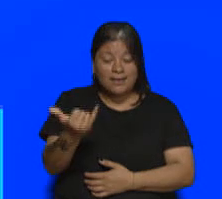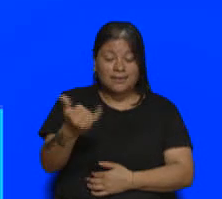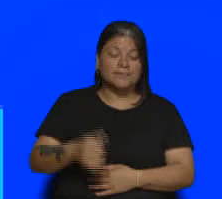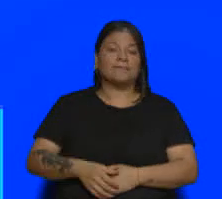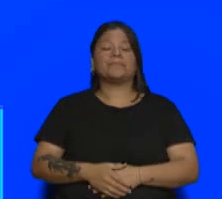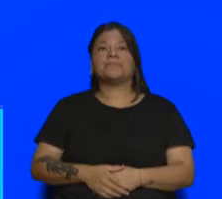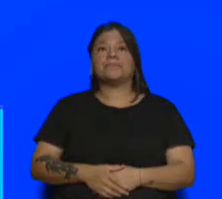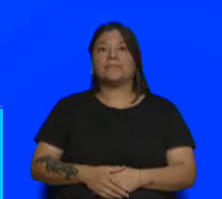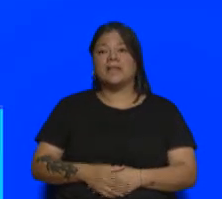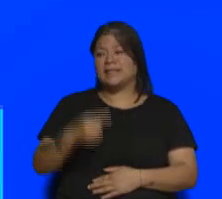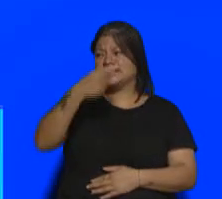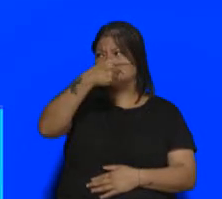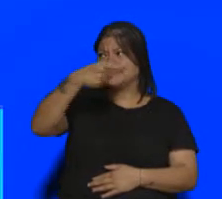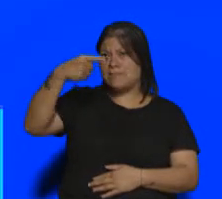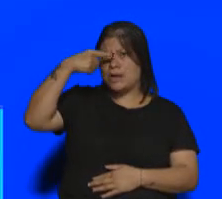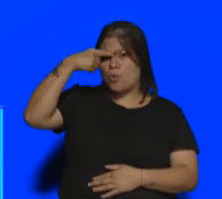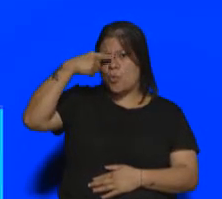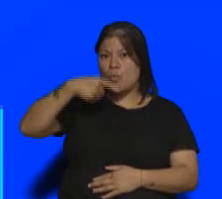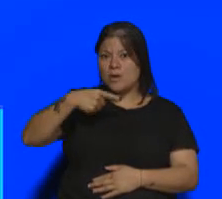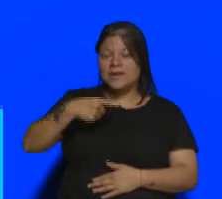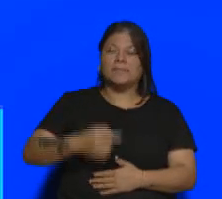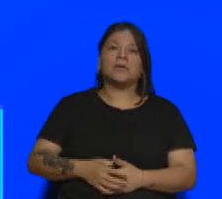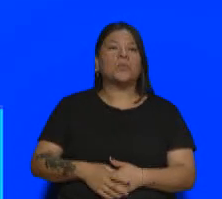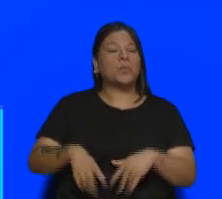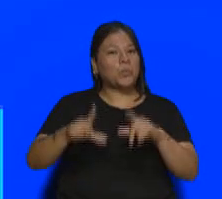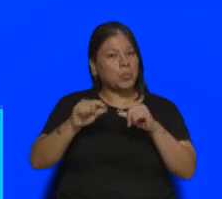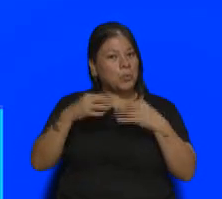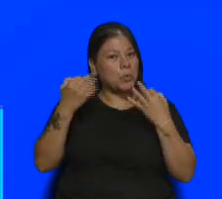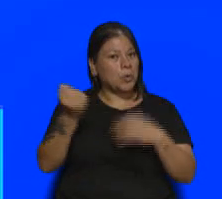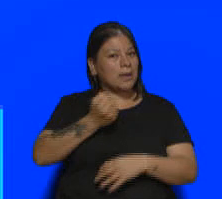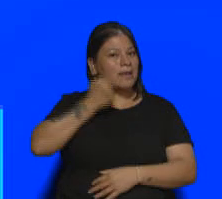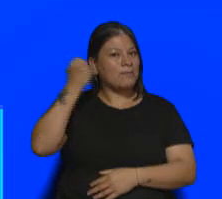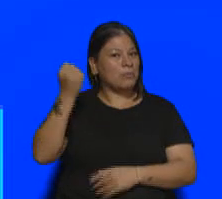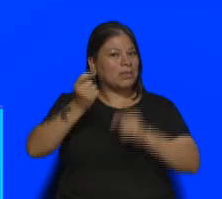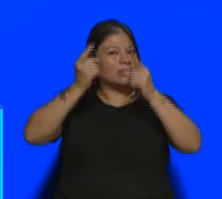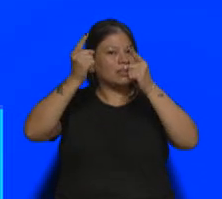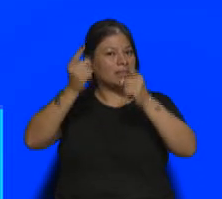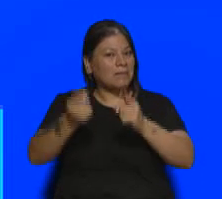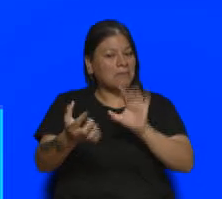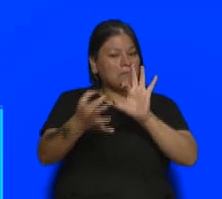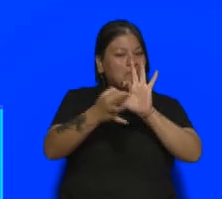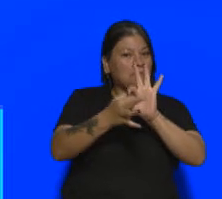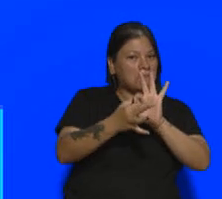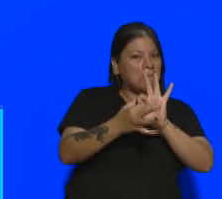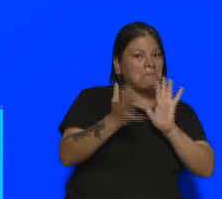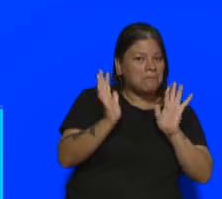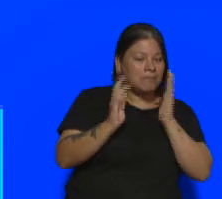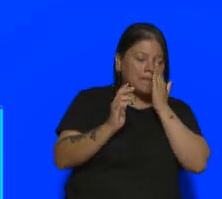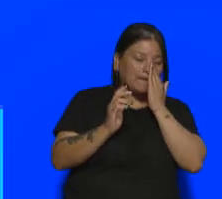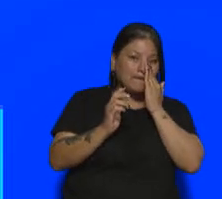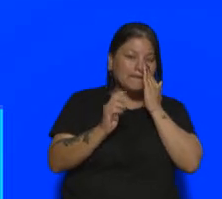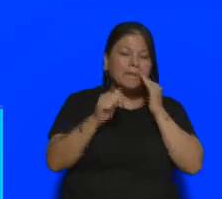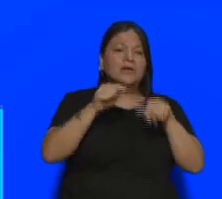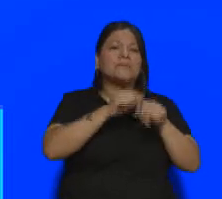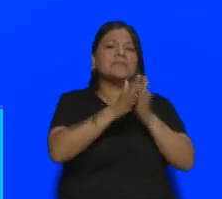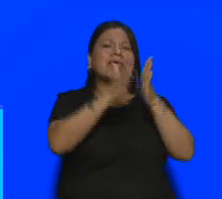semana, con lo cual es un número muy significativo también con respecto a los números que estamos hablando. Se viene